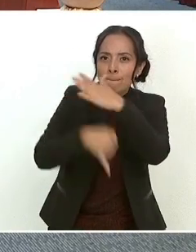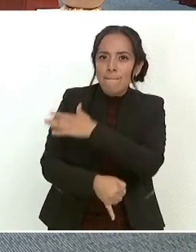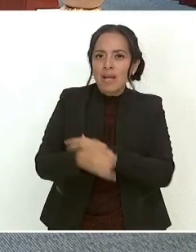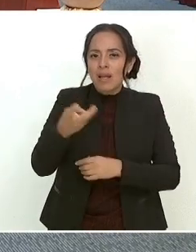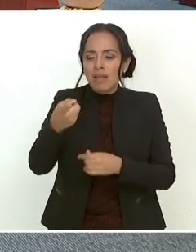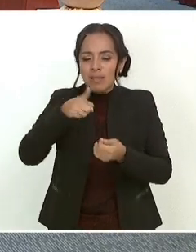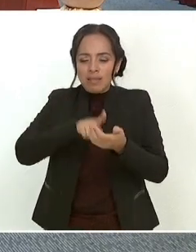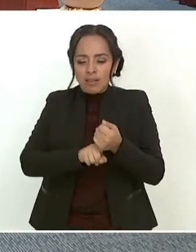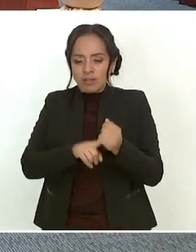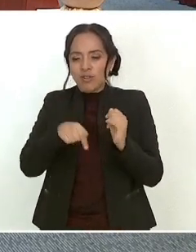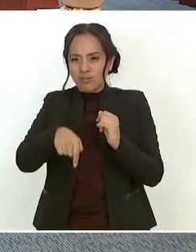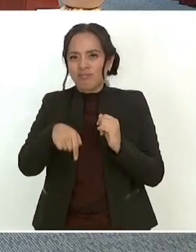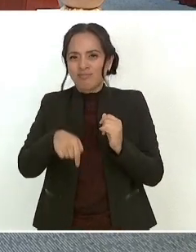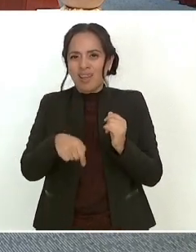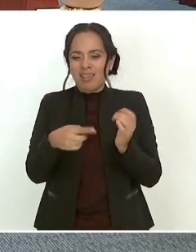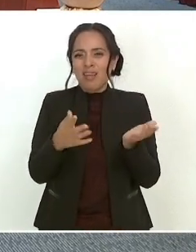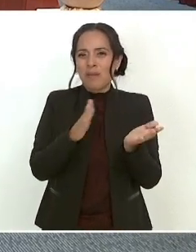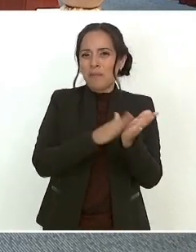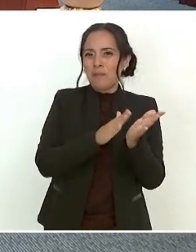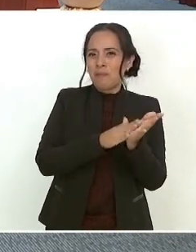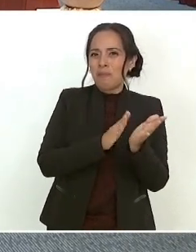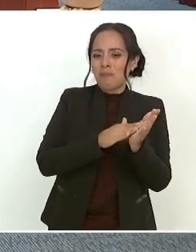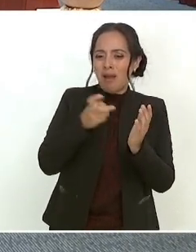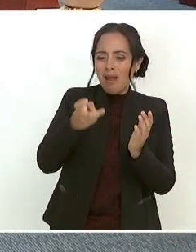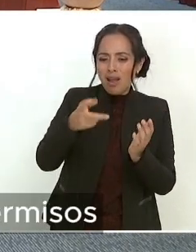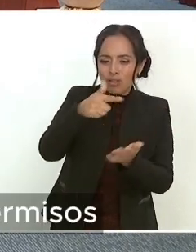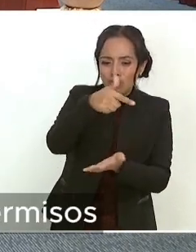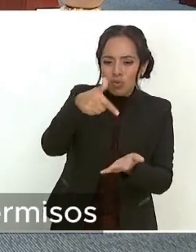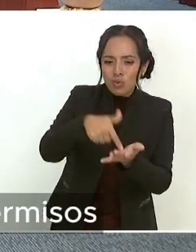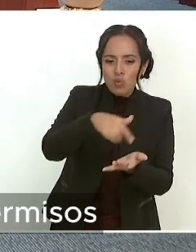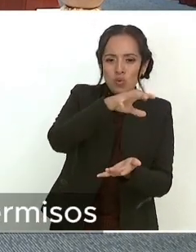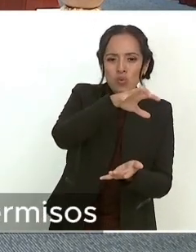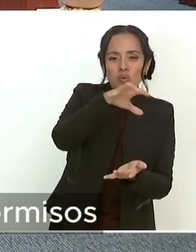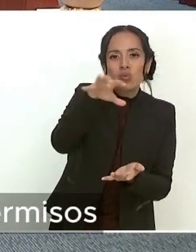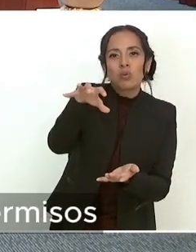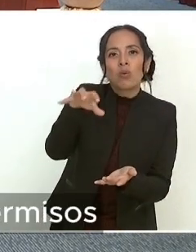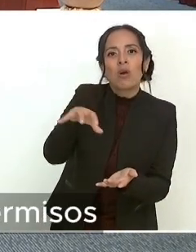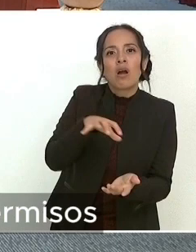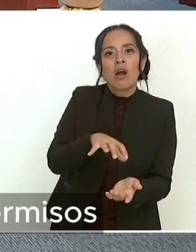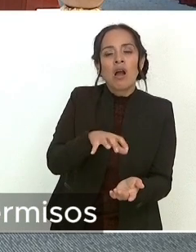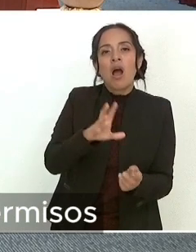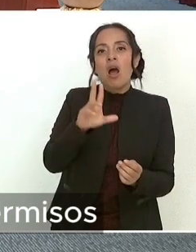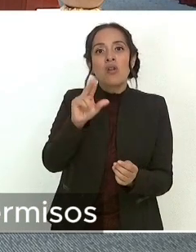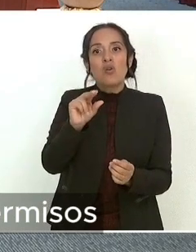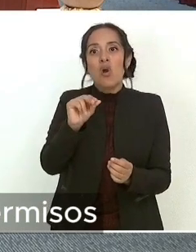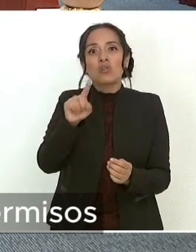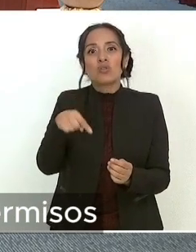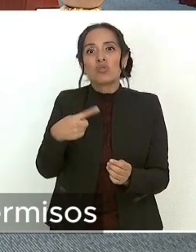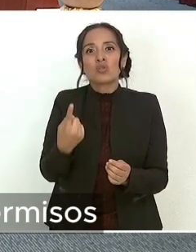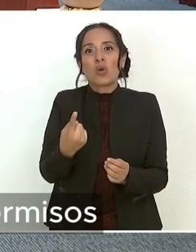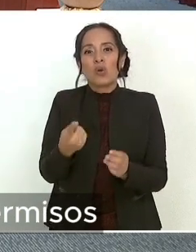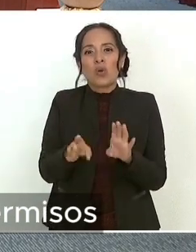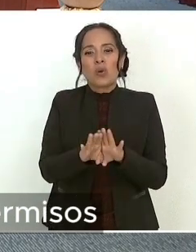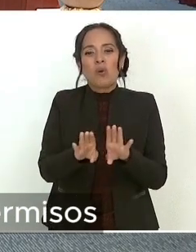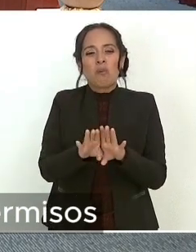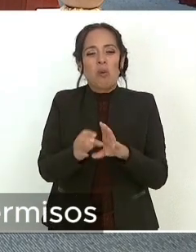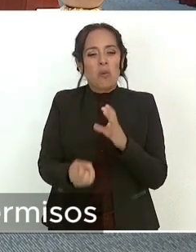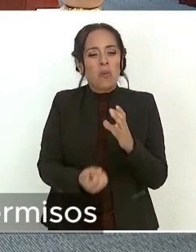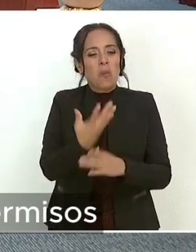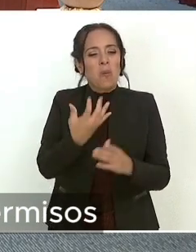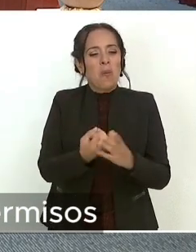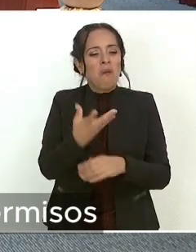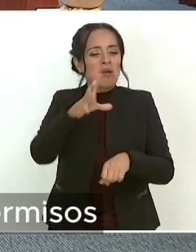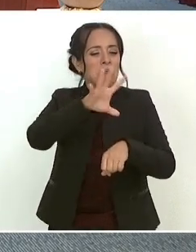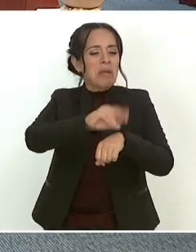dentro del decreto que estos territorios no serán objeto de nuevas concesiones